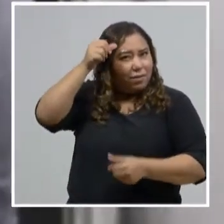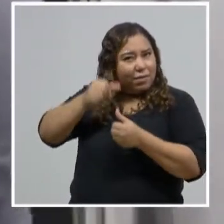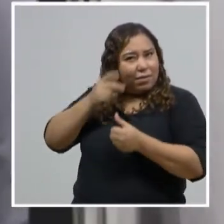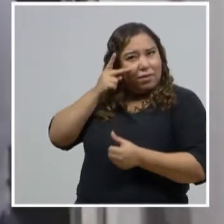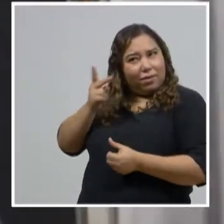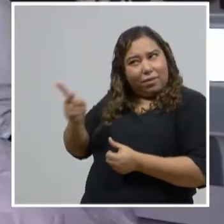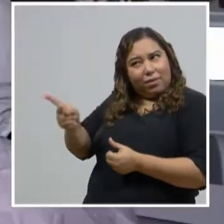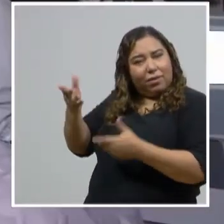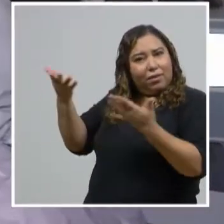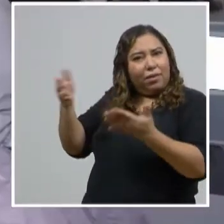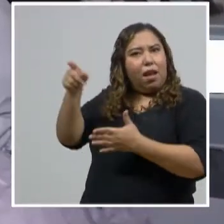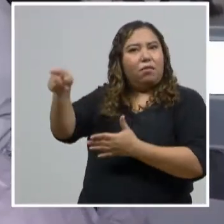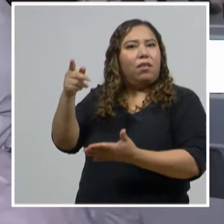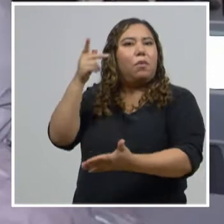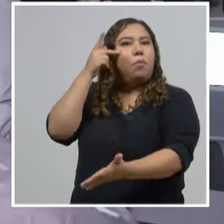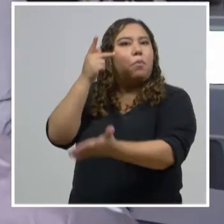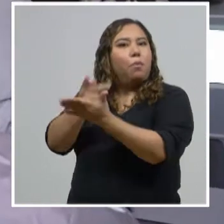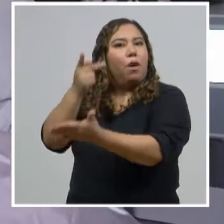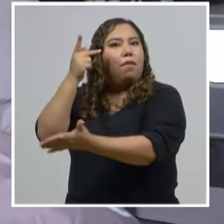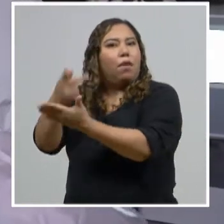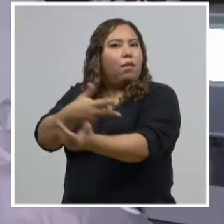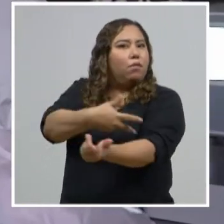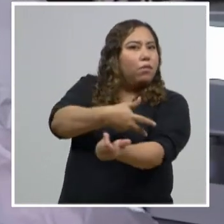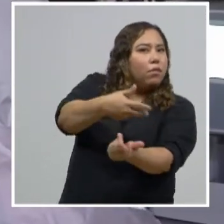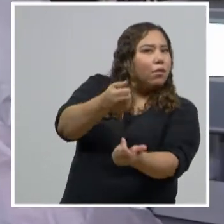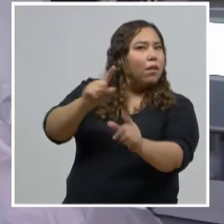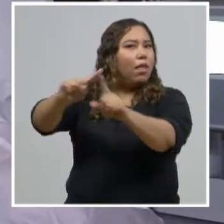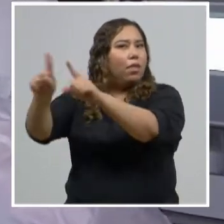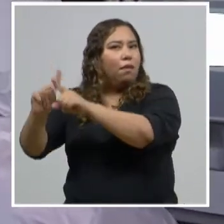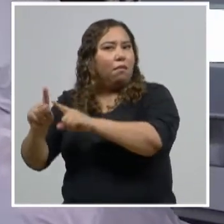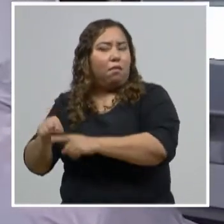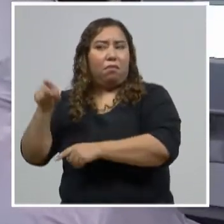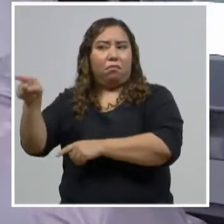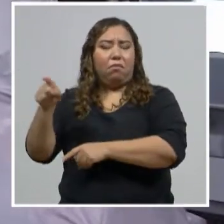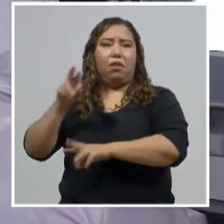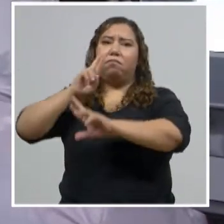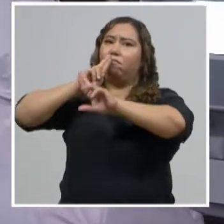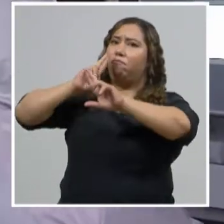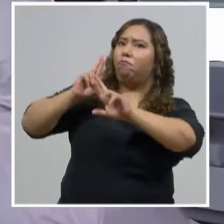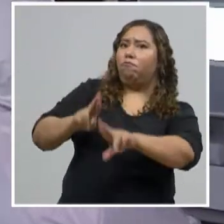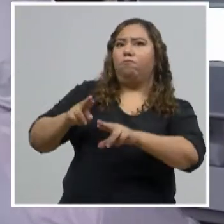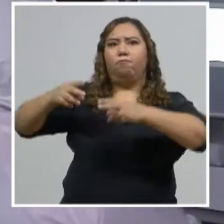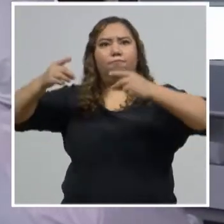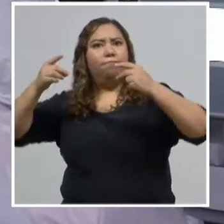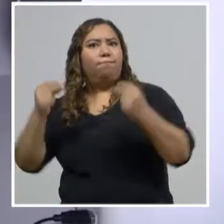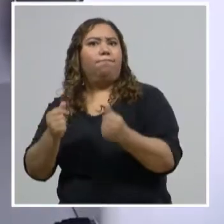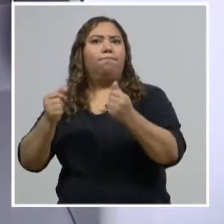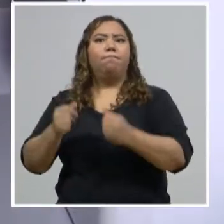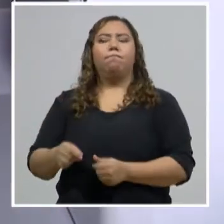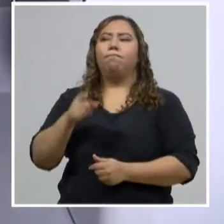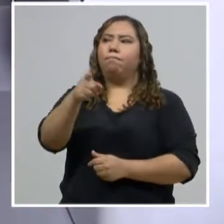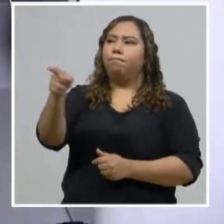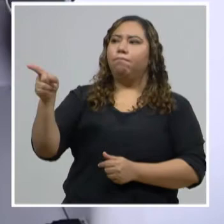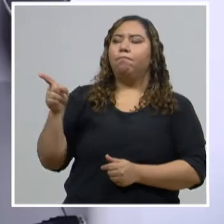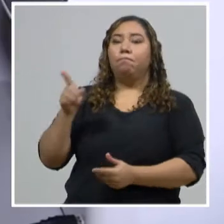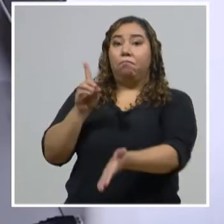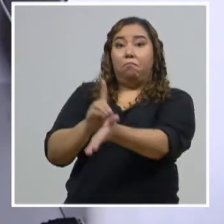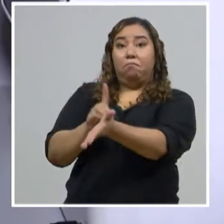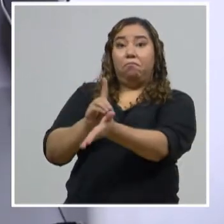que pueden darnos resultados bastante rápidos y oportunos. Ya el personal está listo para que, en cuanto